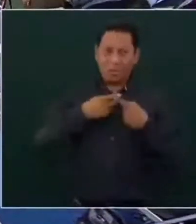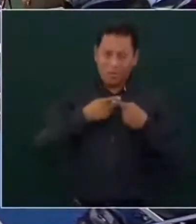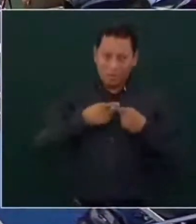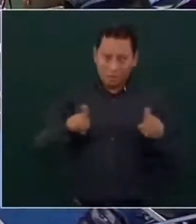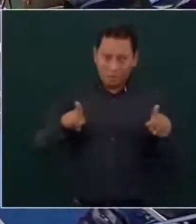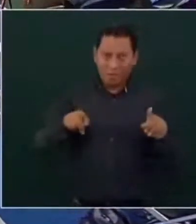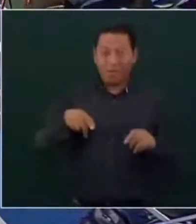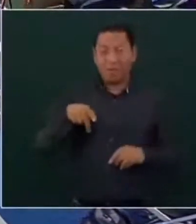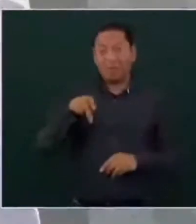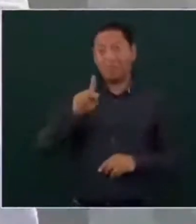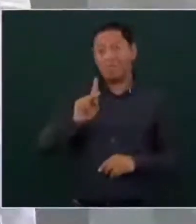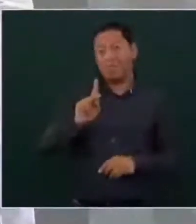se quedaron en el almanaque soy no soy Gracias.